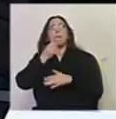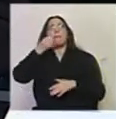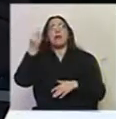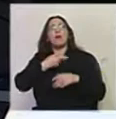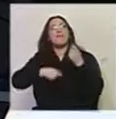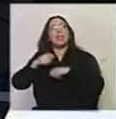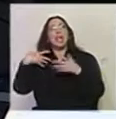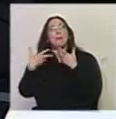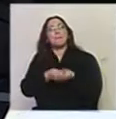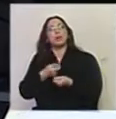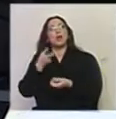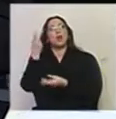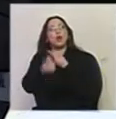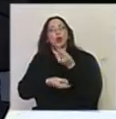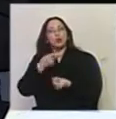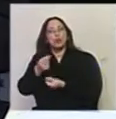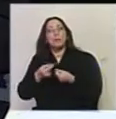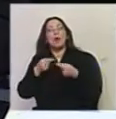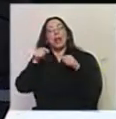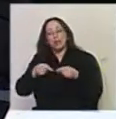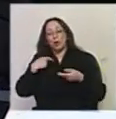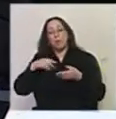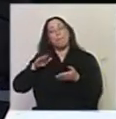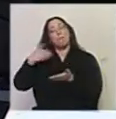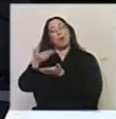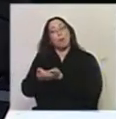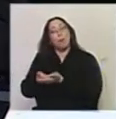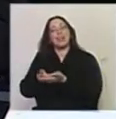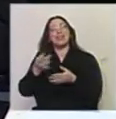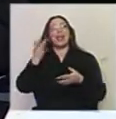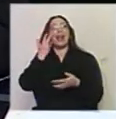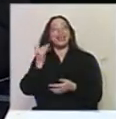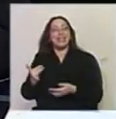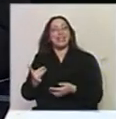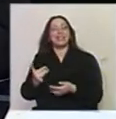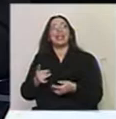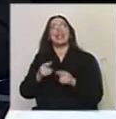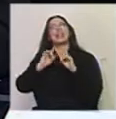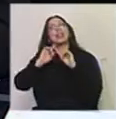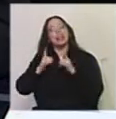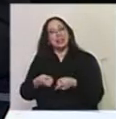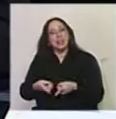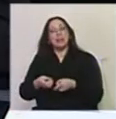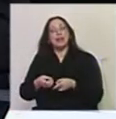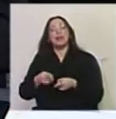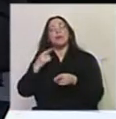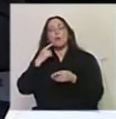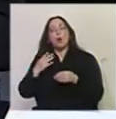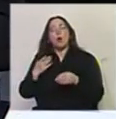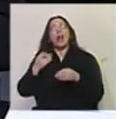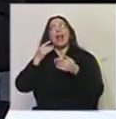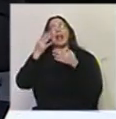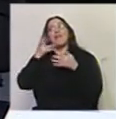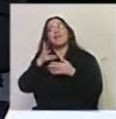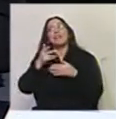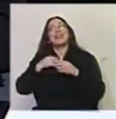está apoyando y consumiendo el bien este que le estamos proponiendo, la propuesta artística, así como también la asiduidad que se ha creado al ir